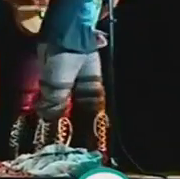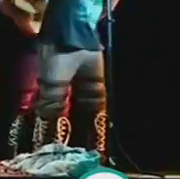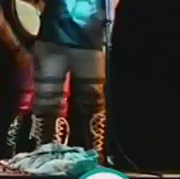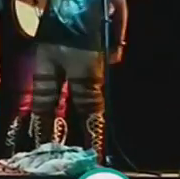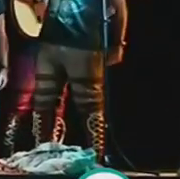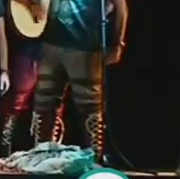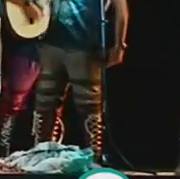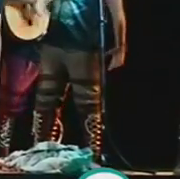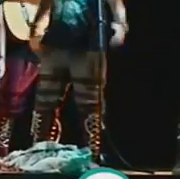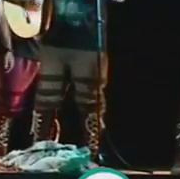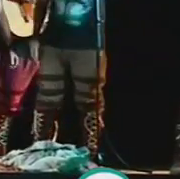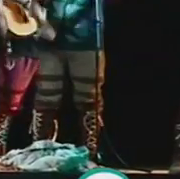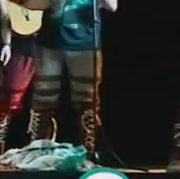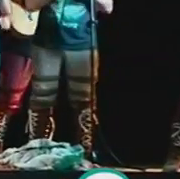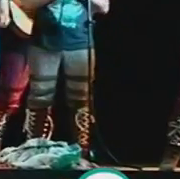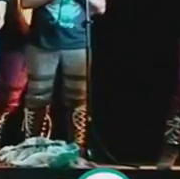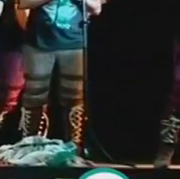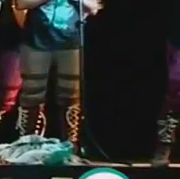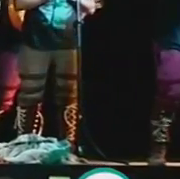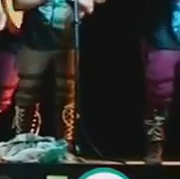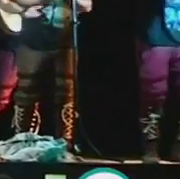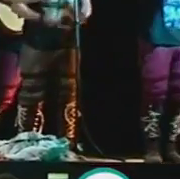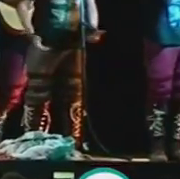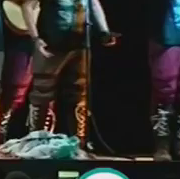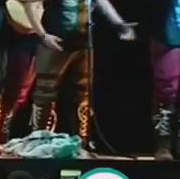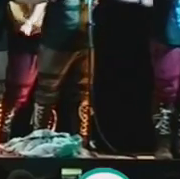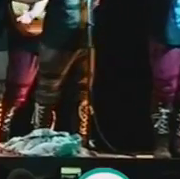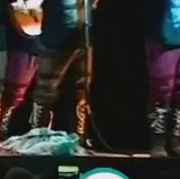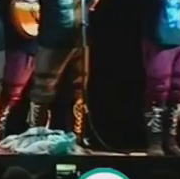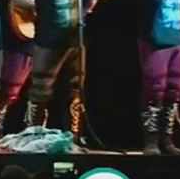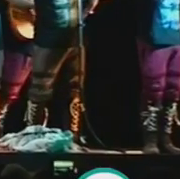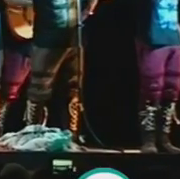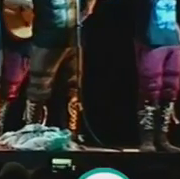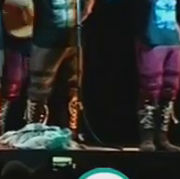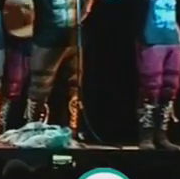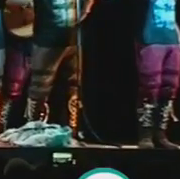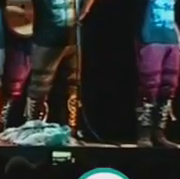que antes que llegue el final, tenemos algo pendiente.